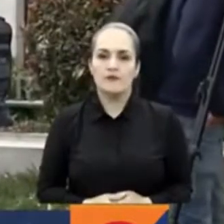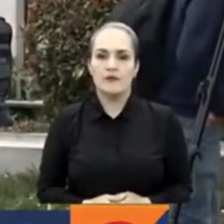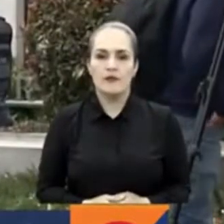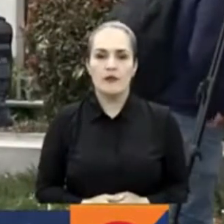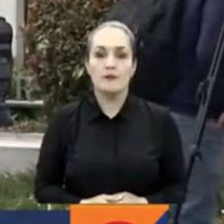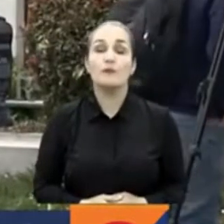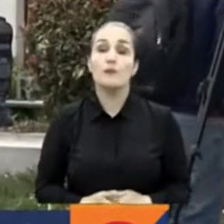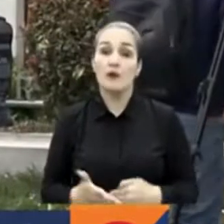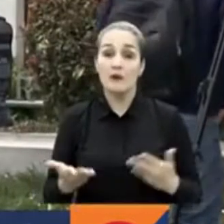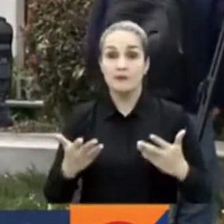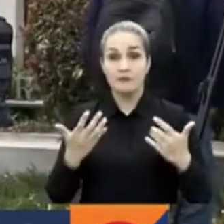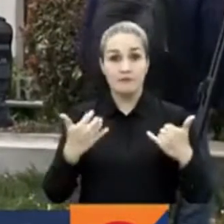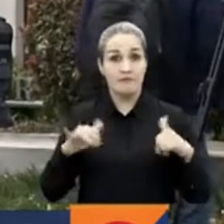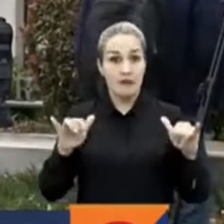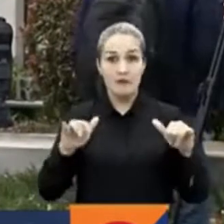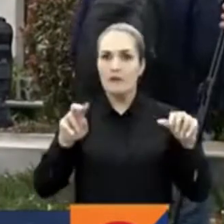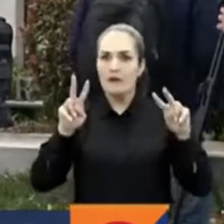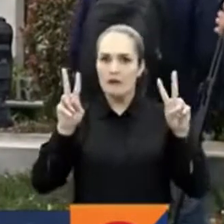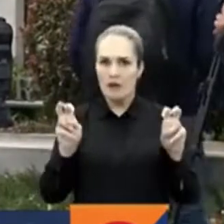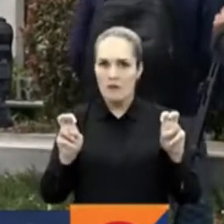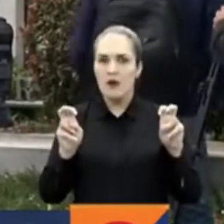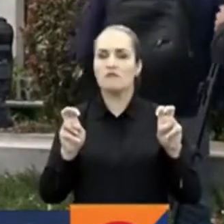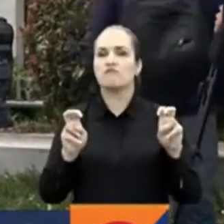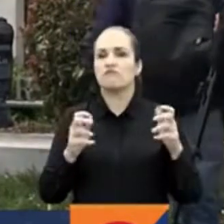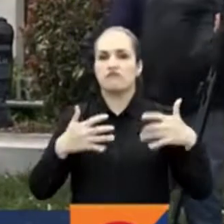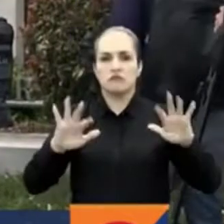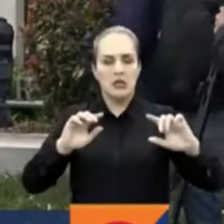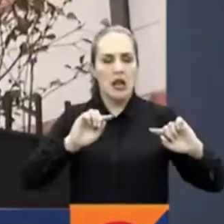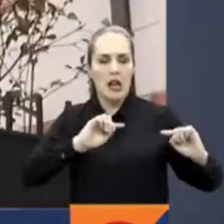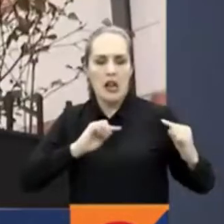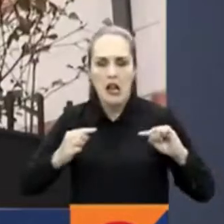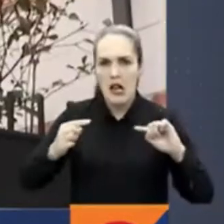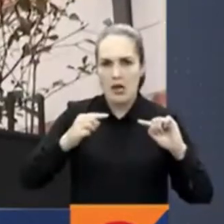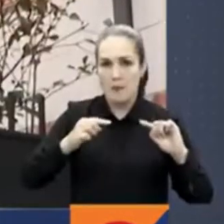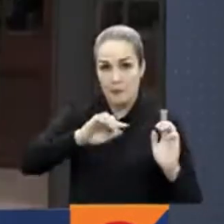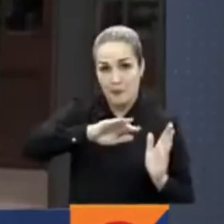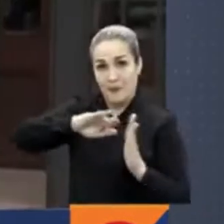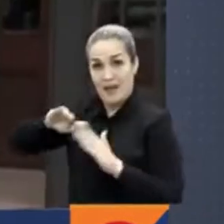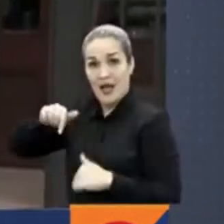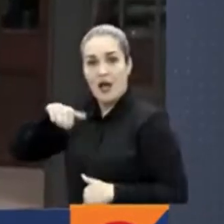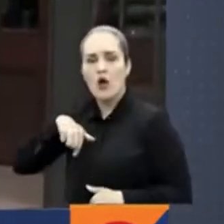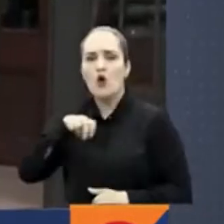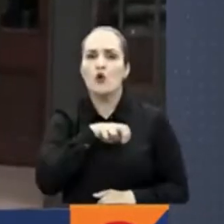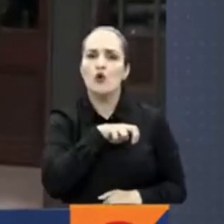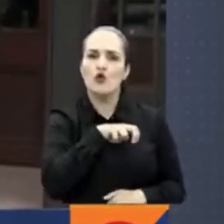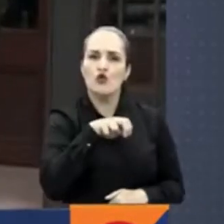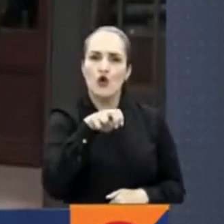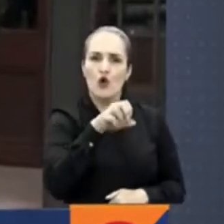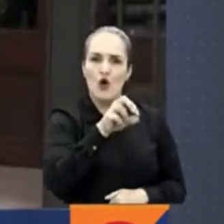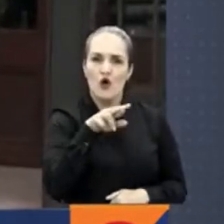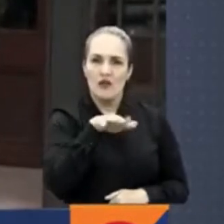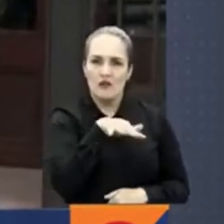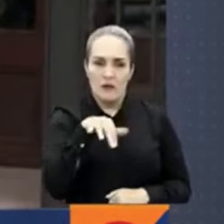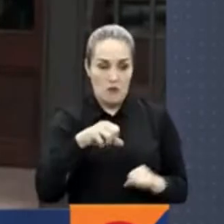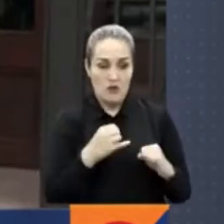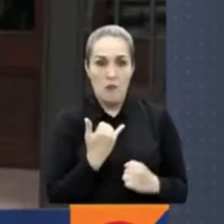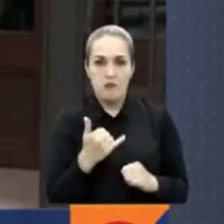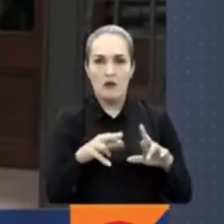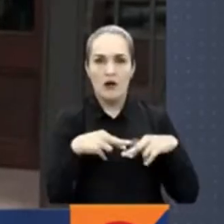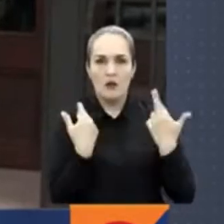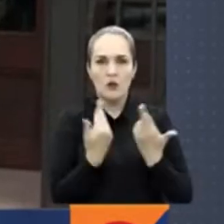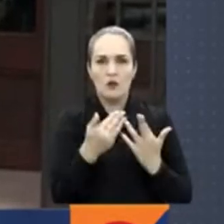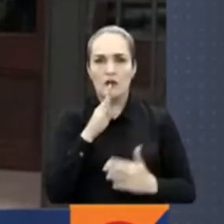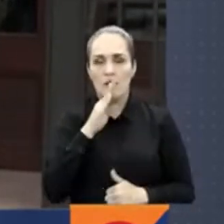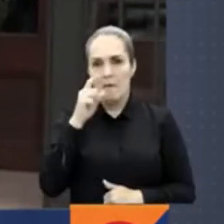Muy bien, pues ya lo que tiene que ver en las relaciones diplomáticas entre Colombia y Estados Unidos a esta hora aquí en el nororiente de Bogotá se lleva